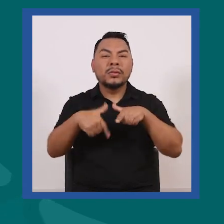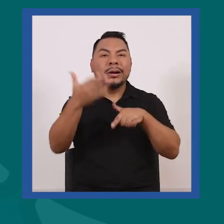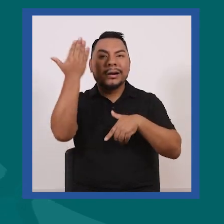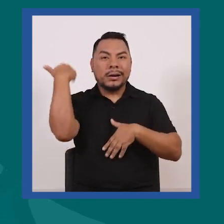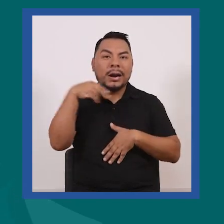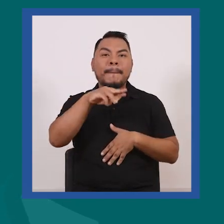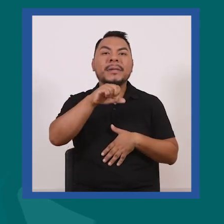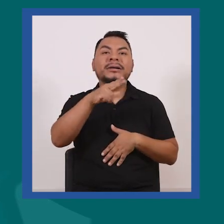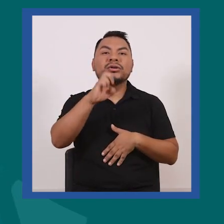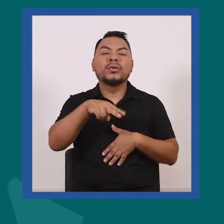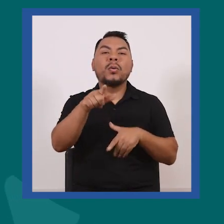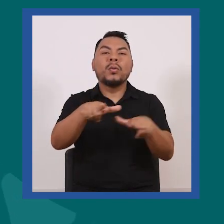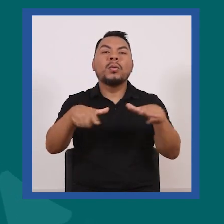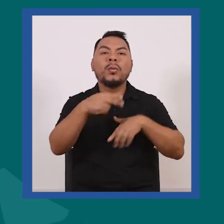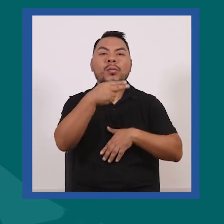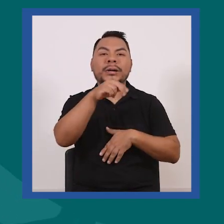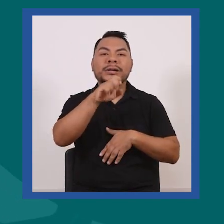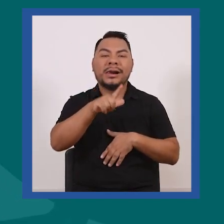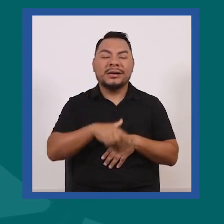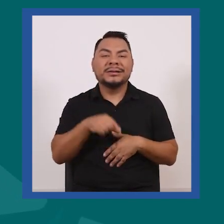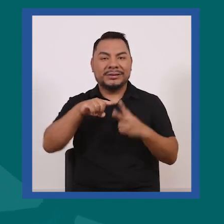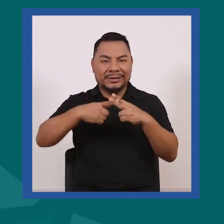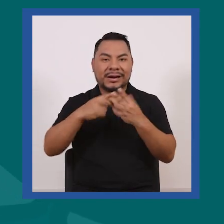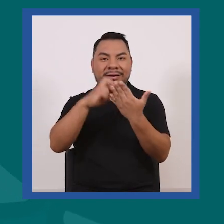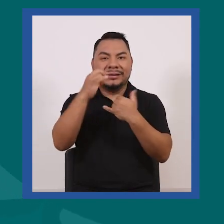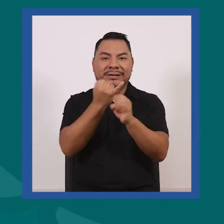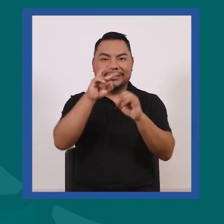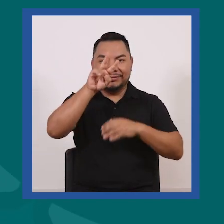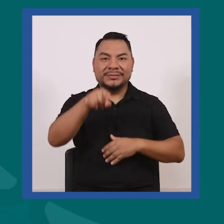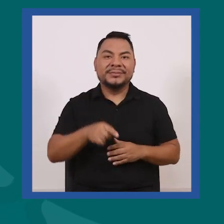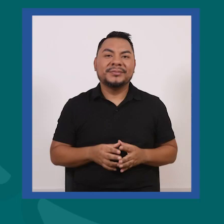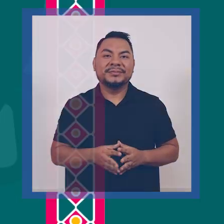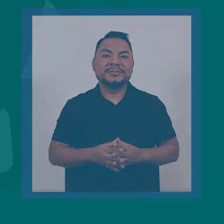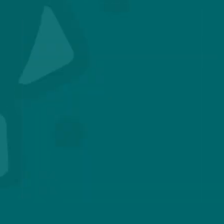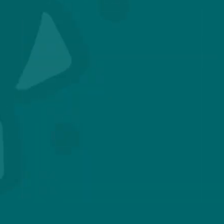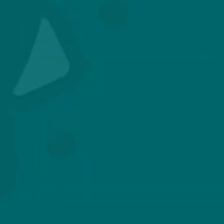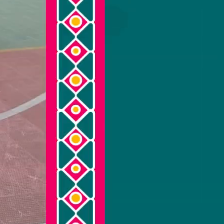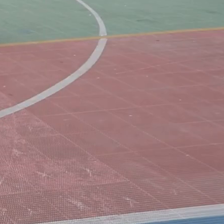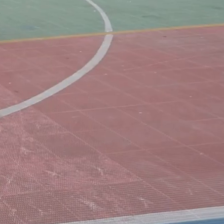funerario de Macatón, en Huaral. Aquí comienza Modo Bicentenario.